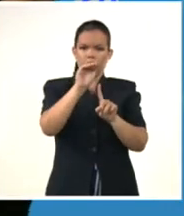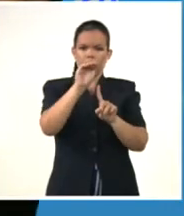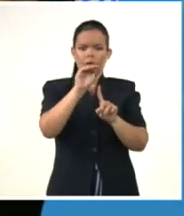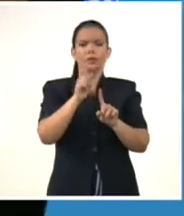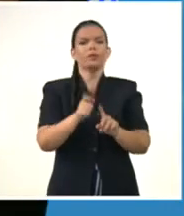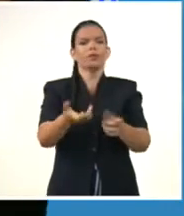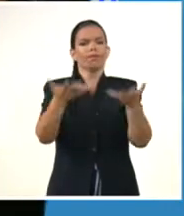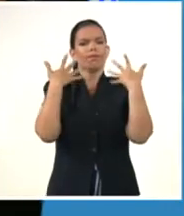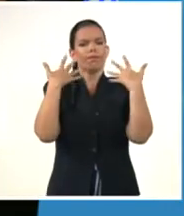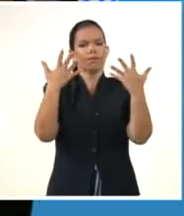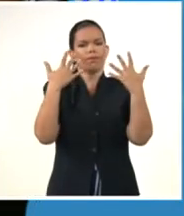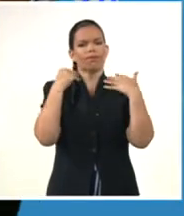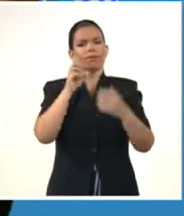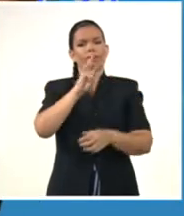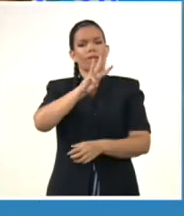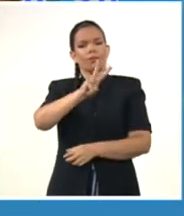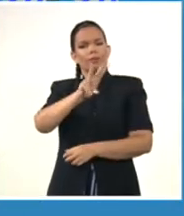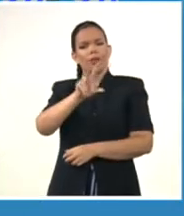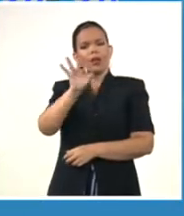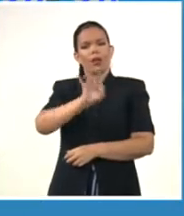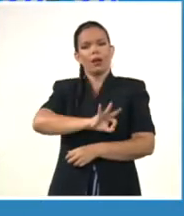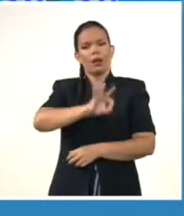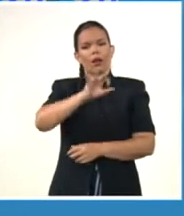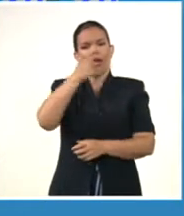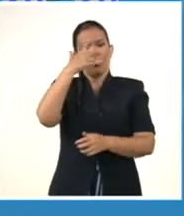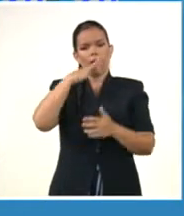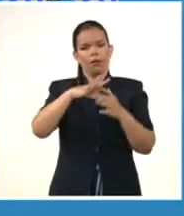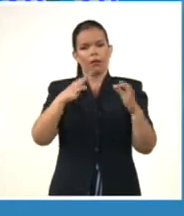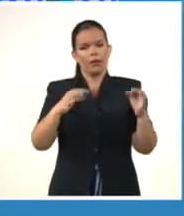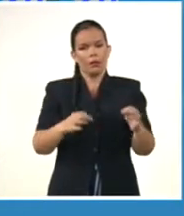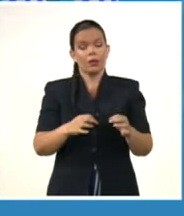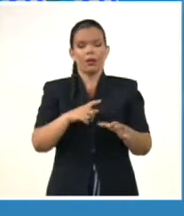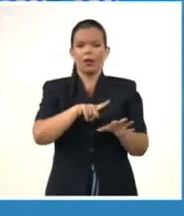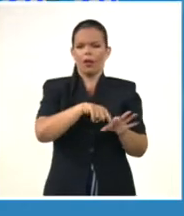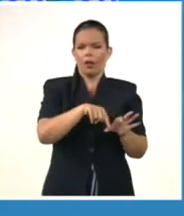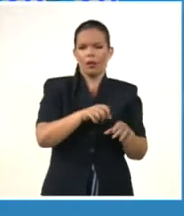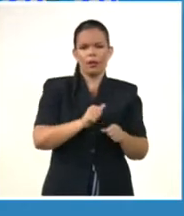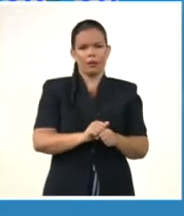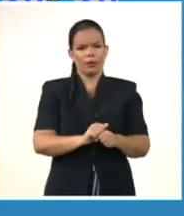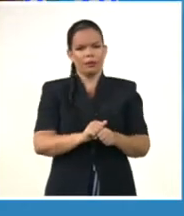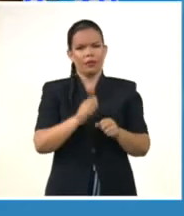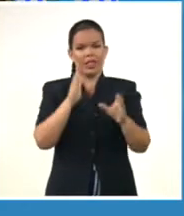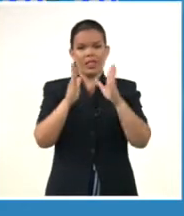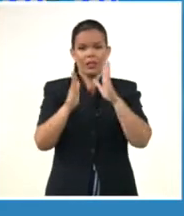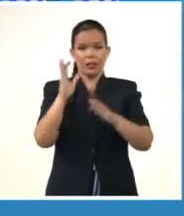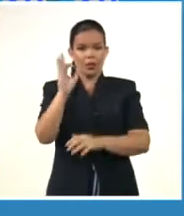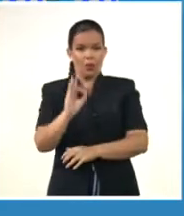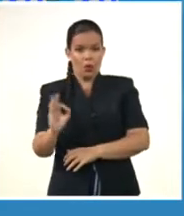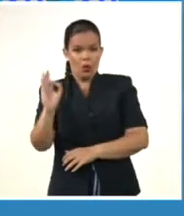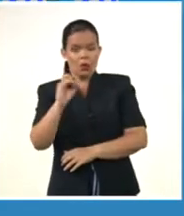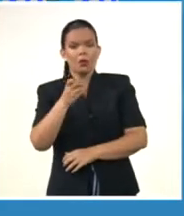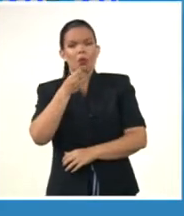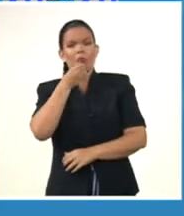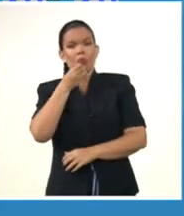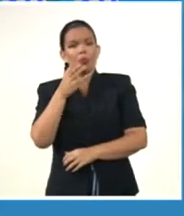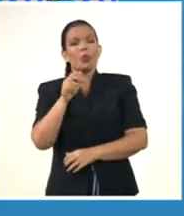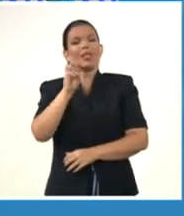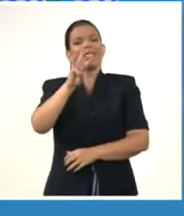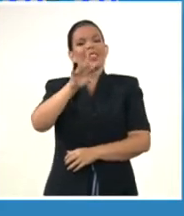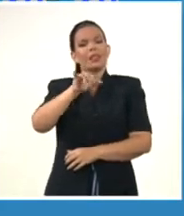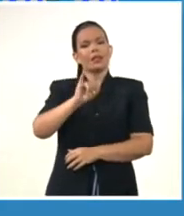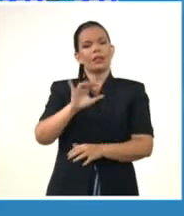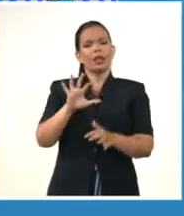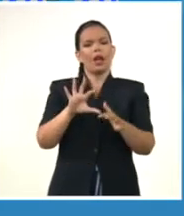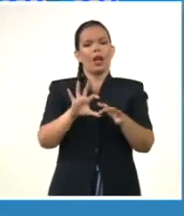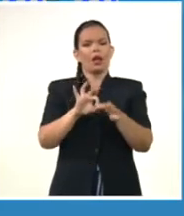Artemisa, también en la Isla de la Juventud, 33, 34 grados en el resto del país y pueden llegar a 36 grados Celsius en la provincia de